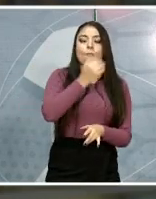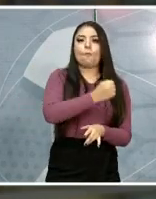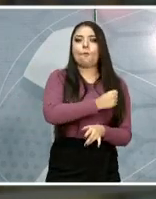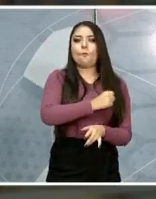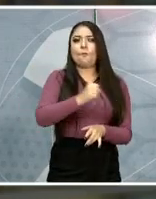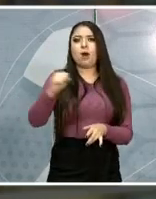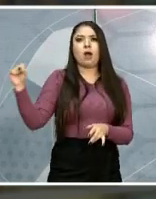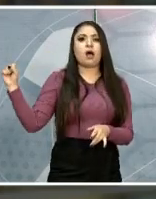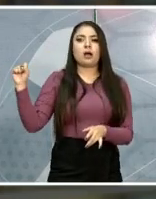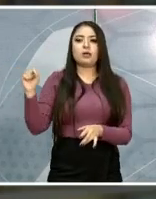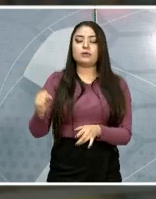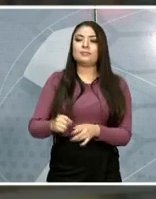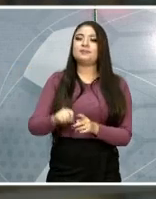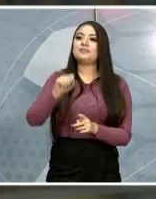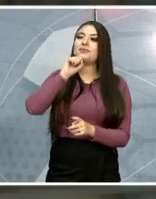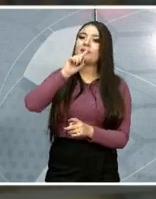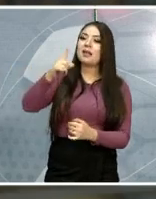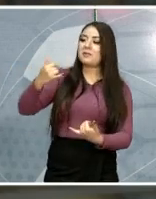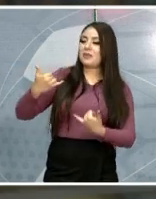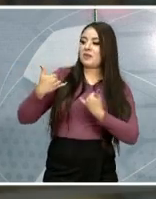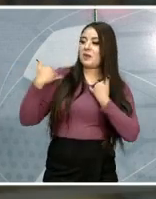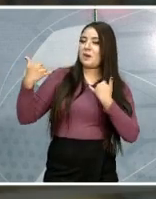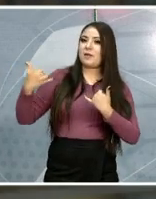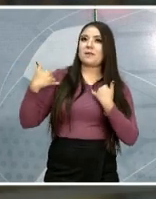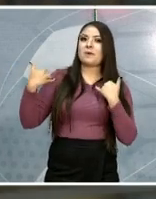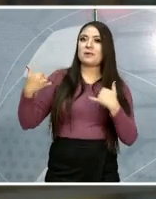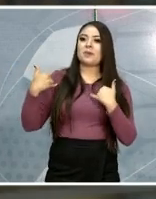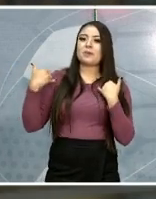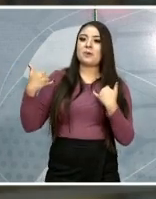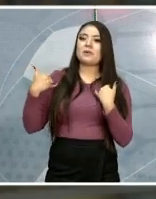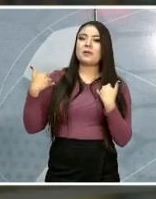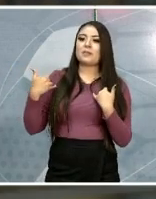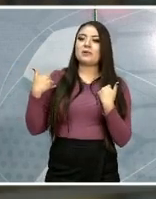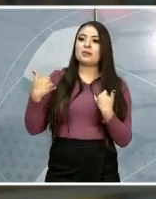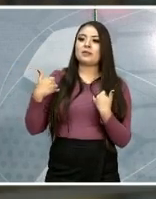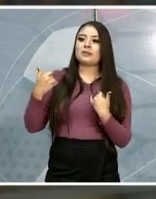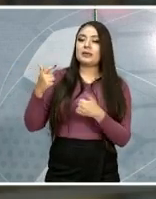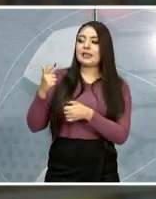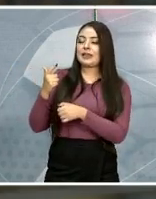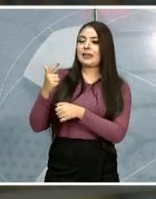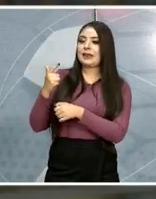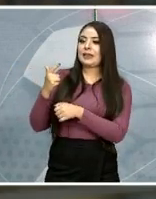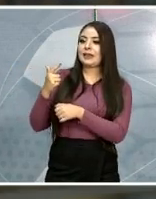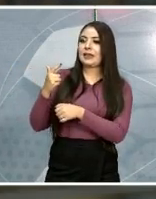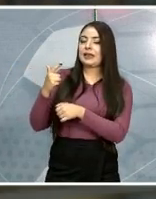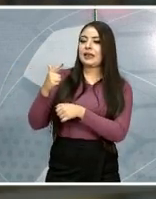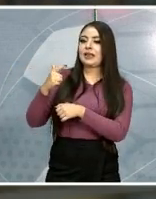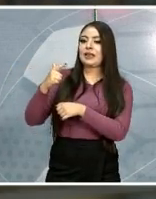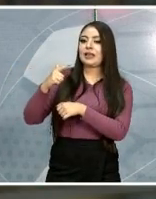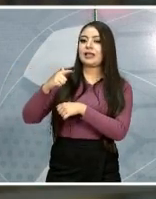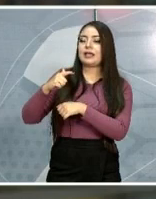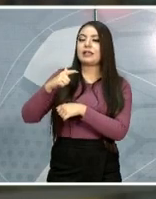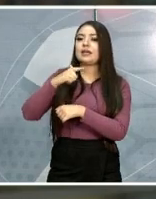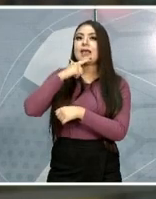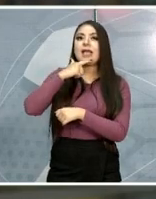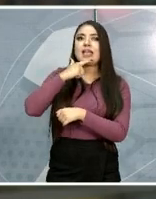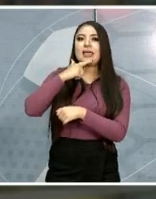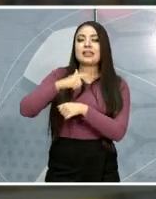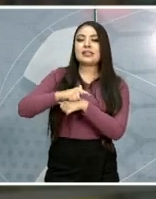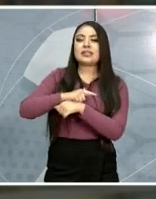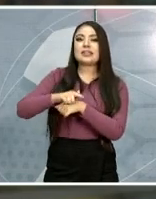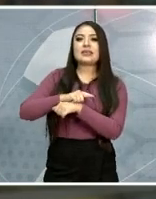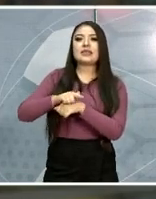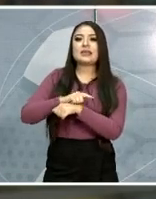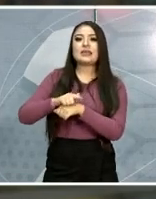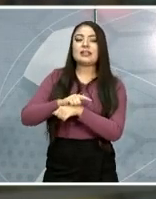chicos que son gay, que también salen promocionando. Es decir, ahora mismo la